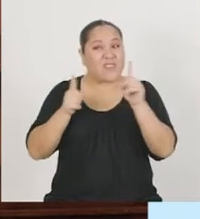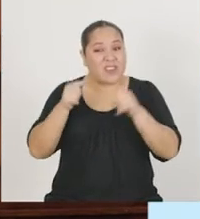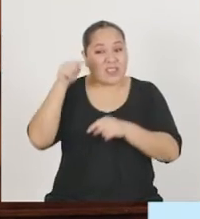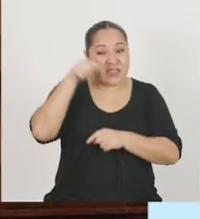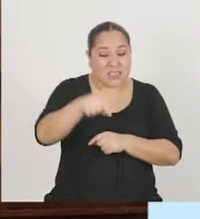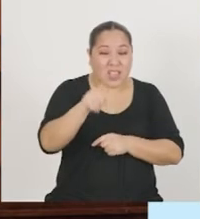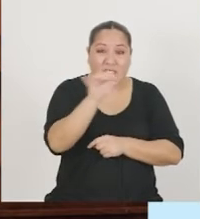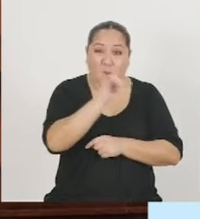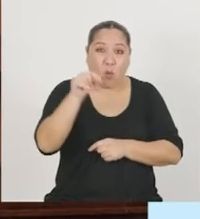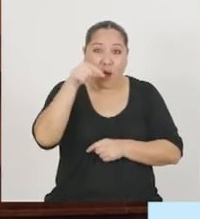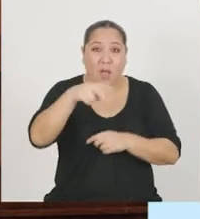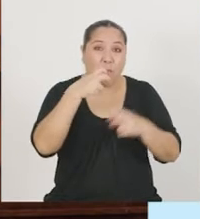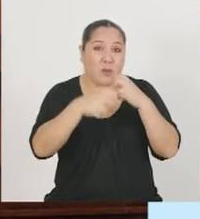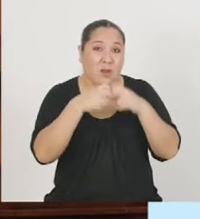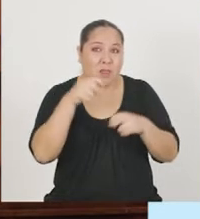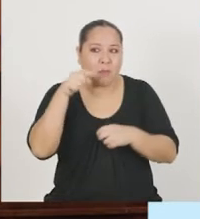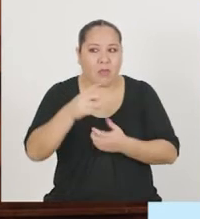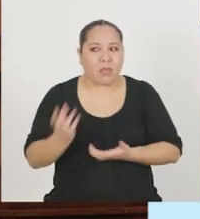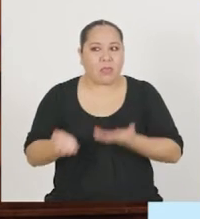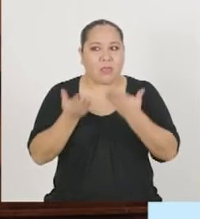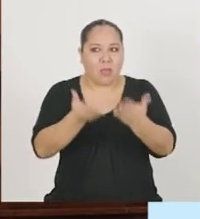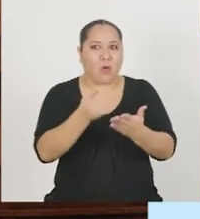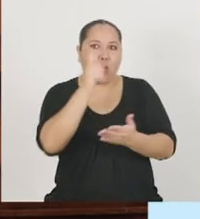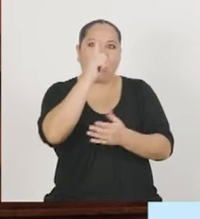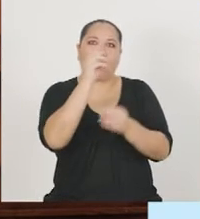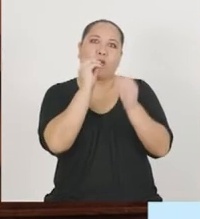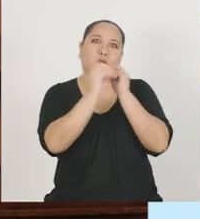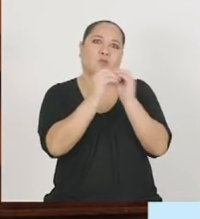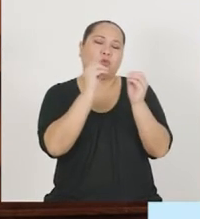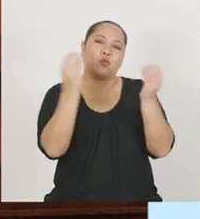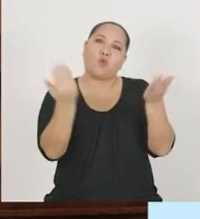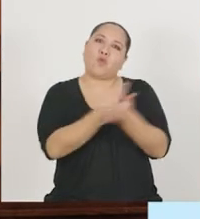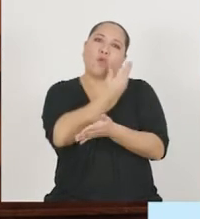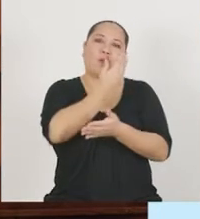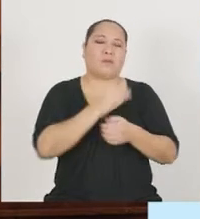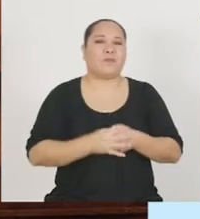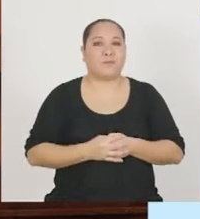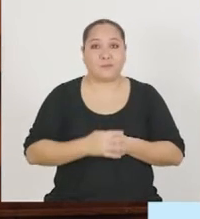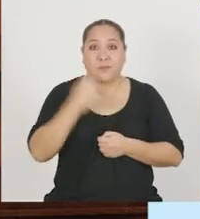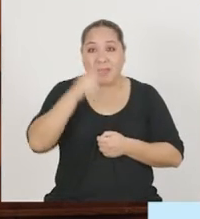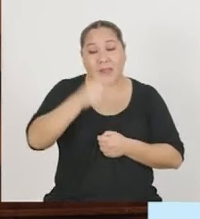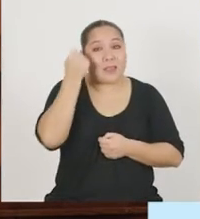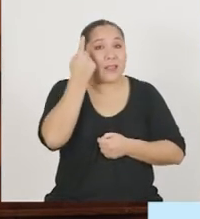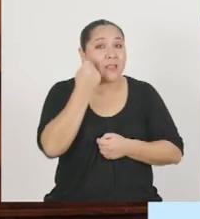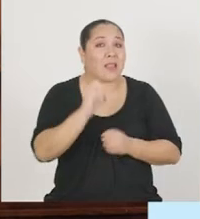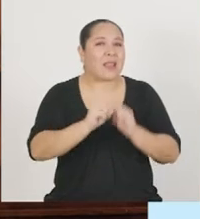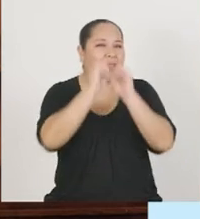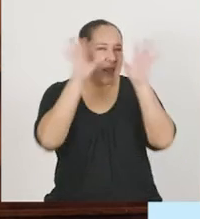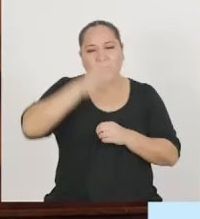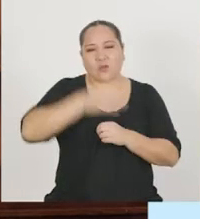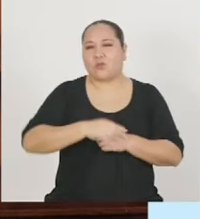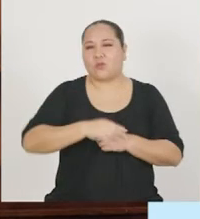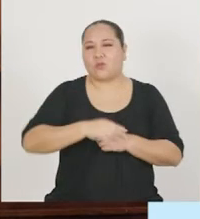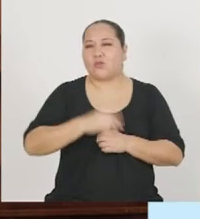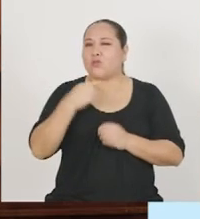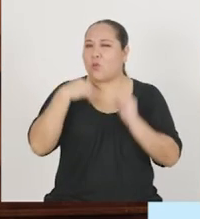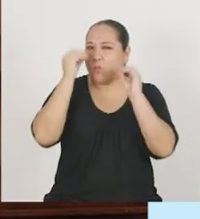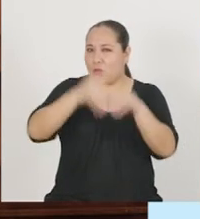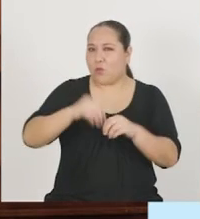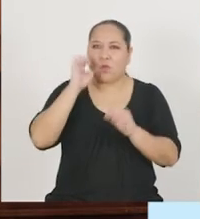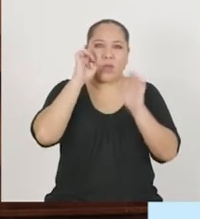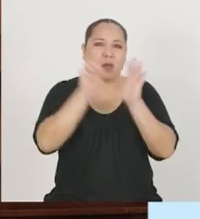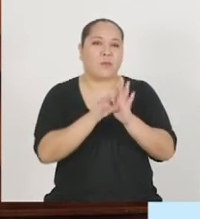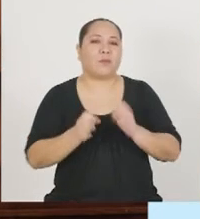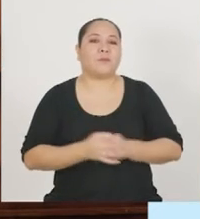a un mismo problema o reto puede dar lugar a una solución novedosa. Para entender bien el concepto, les